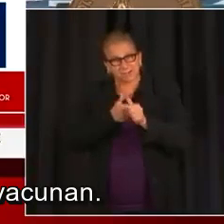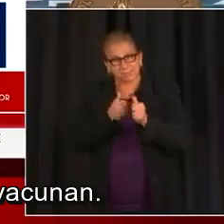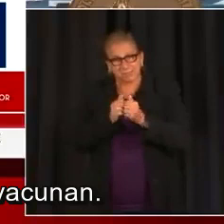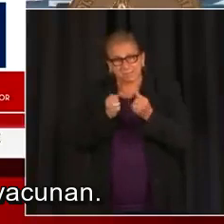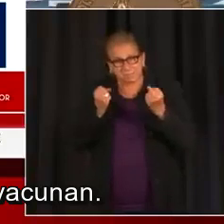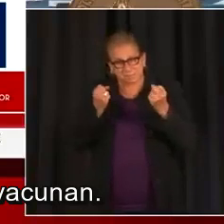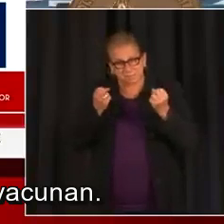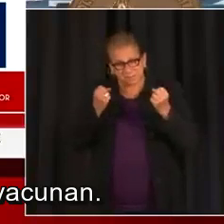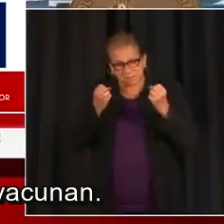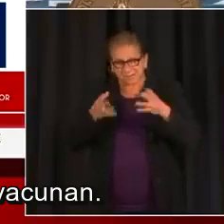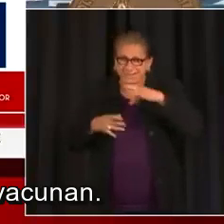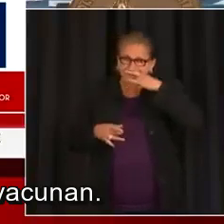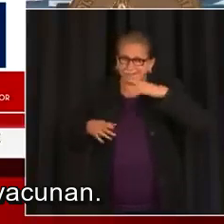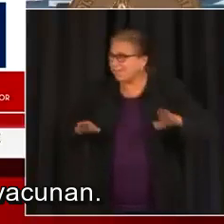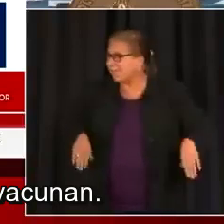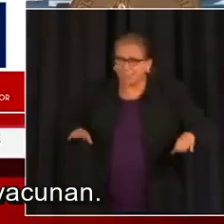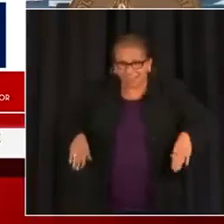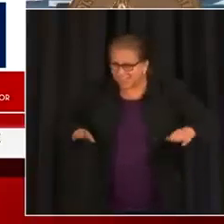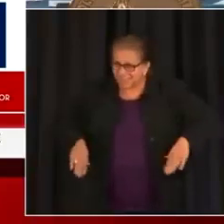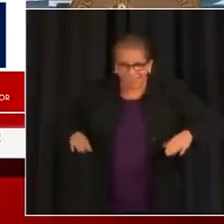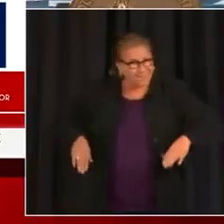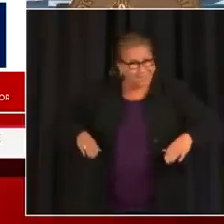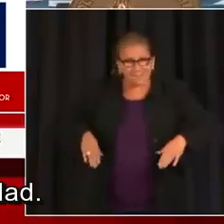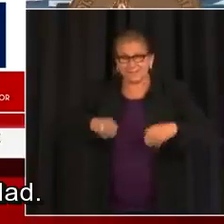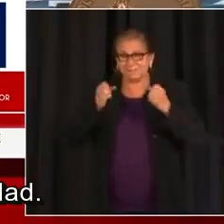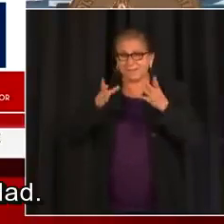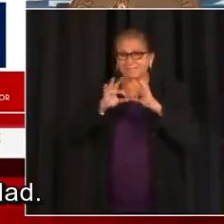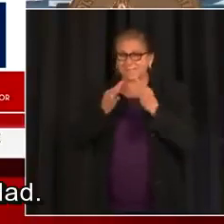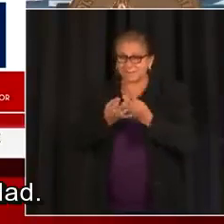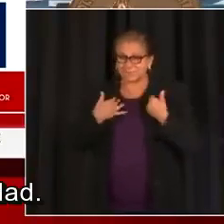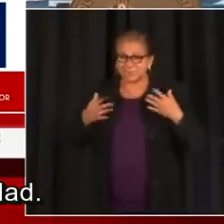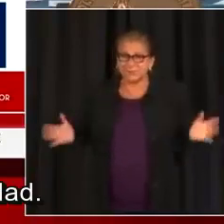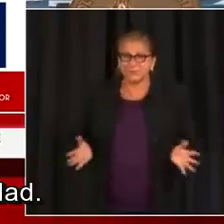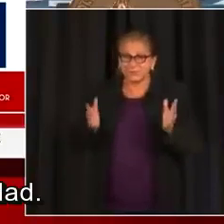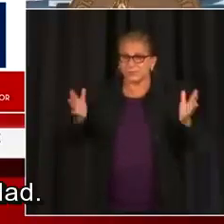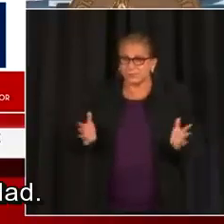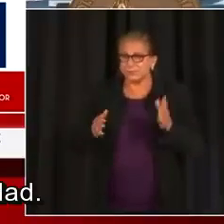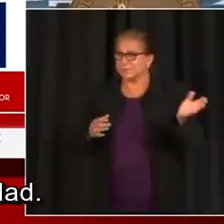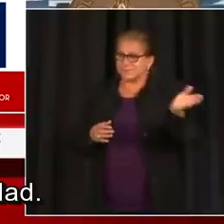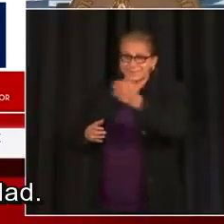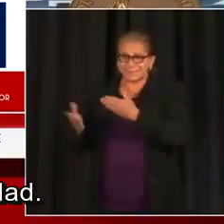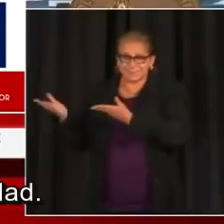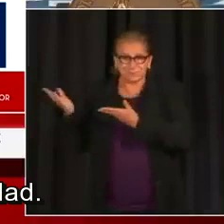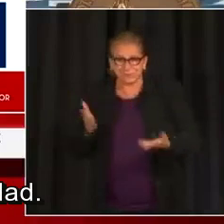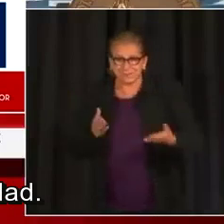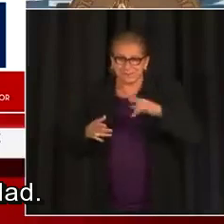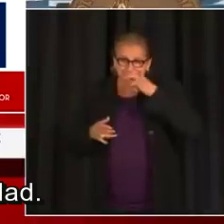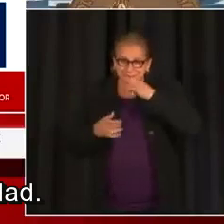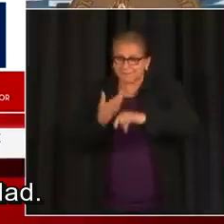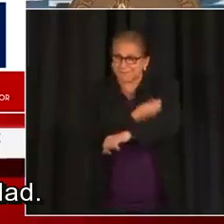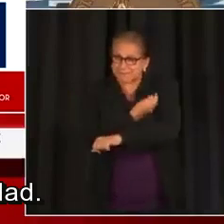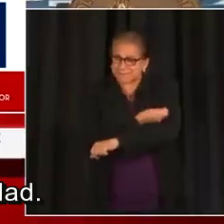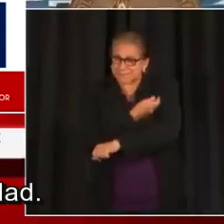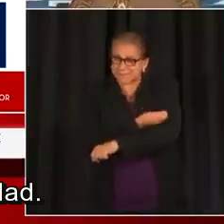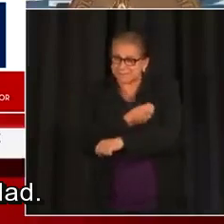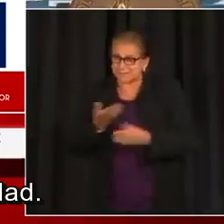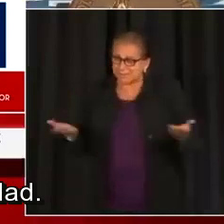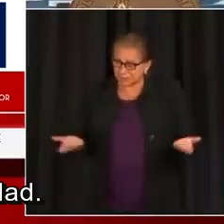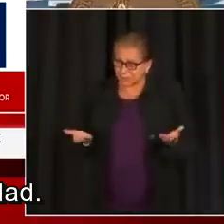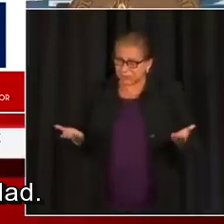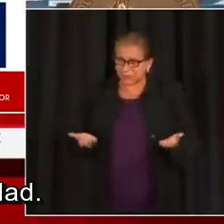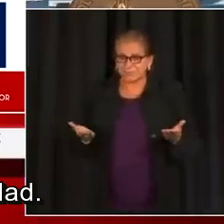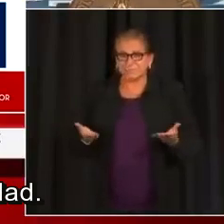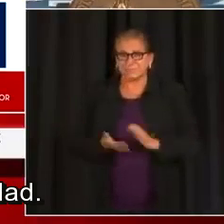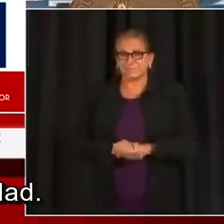muchos de los niños todavía faltan, muchas familias y niños, sobre todo en